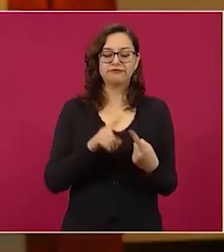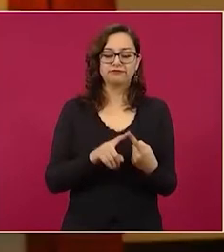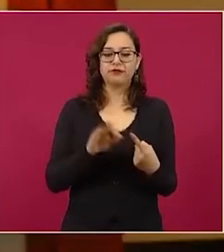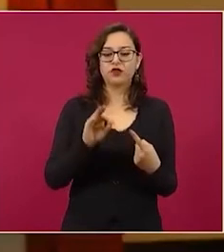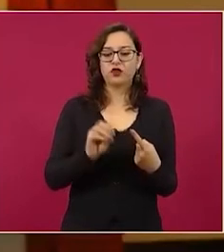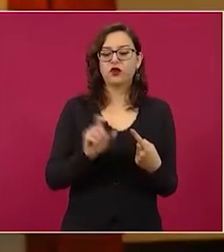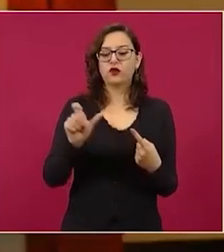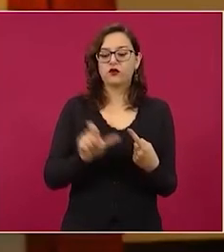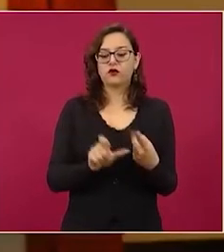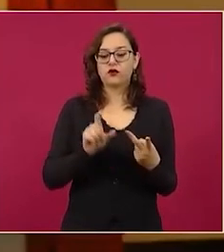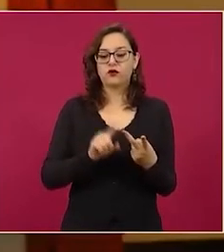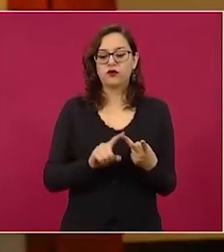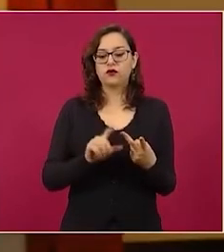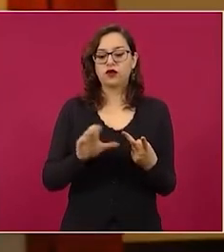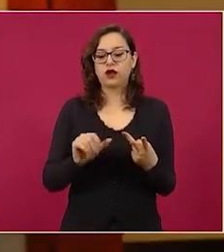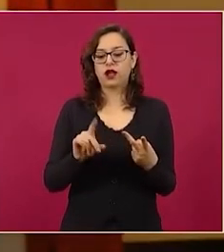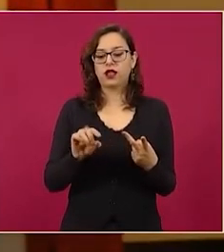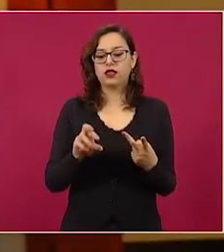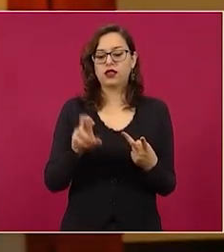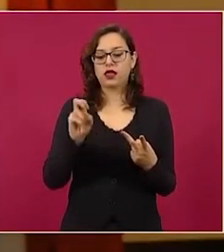un partido.